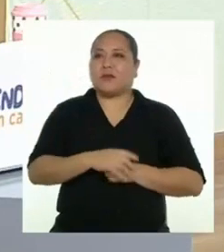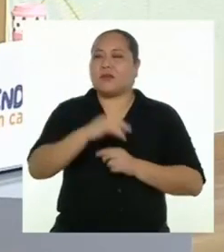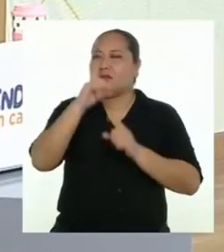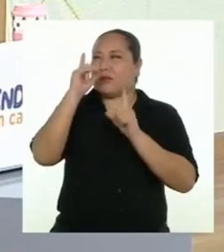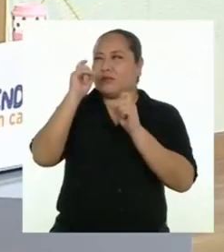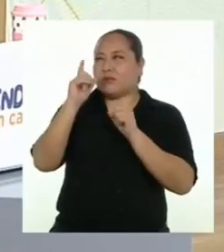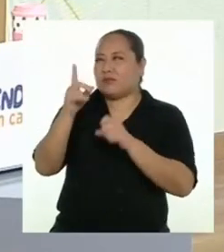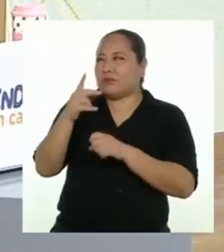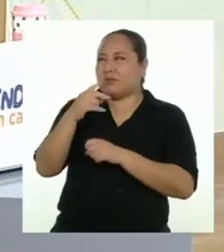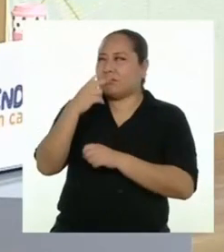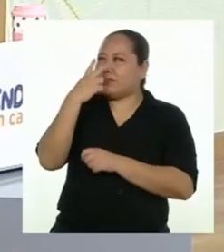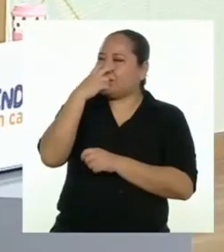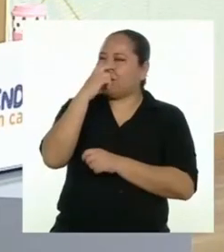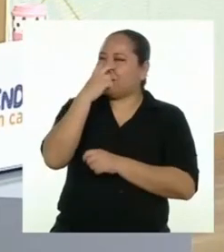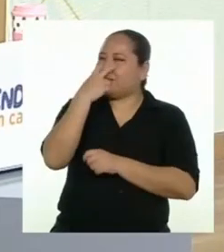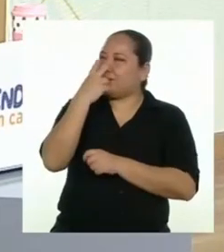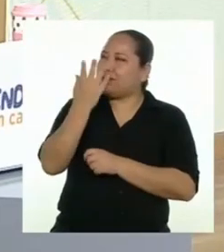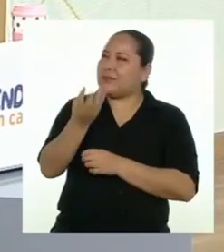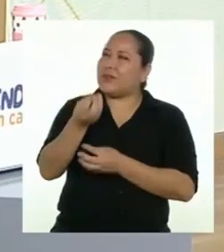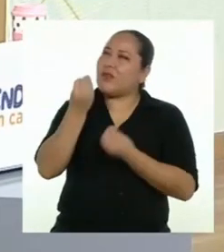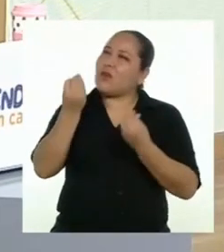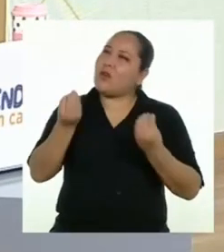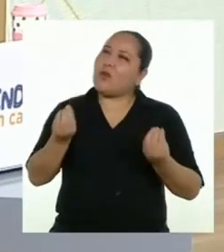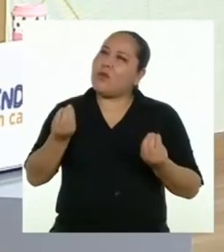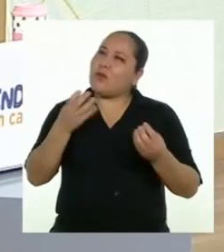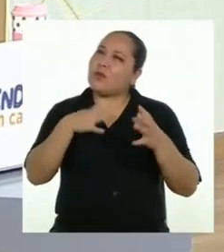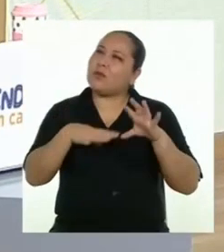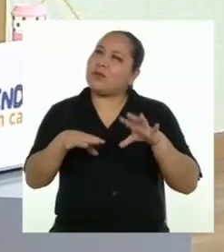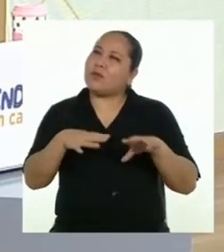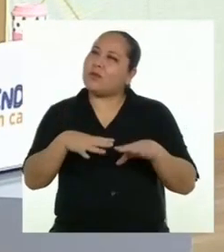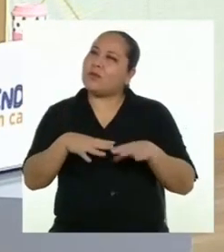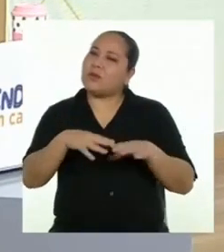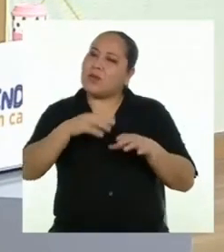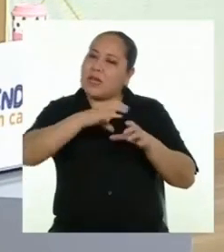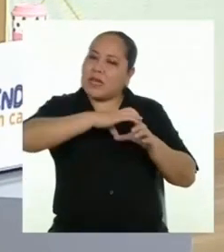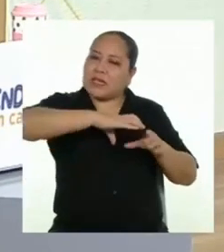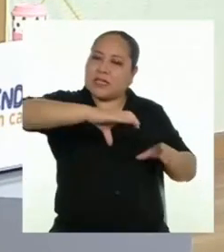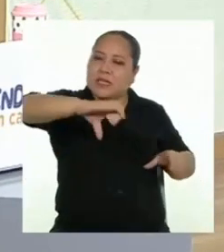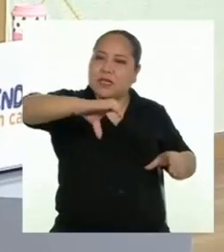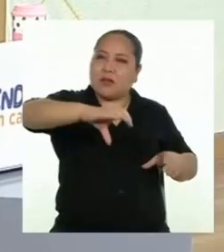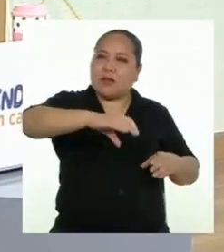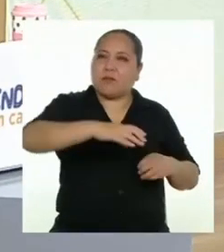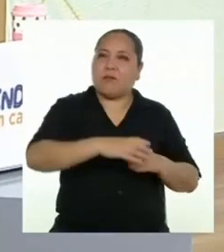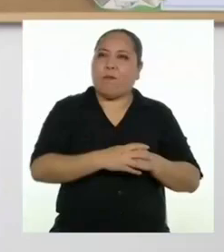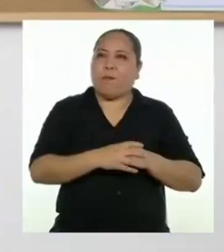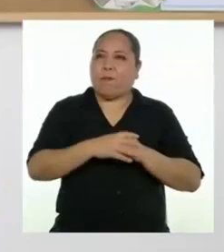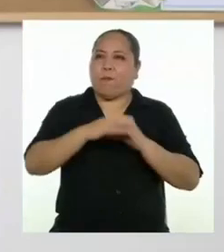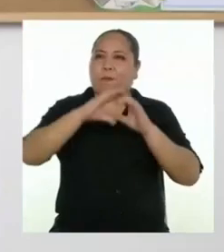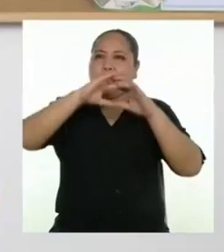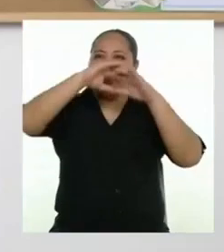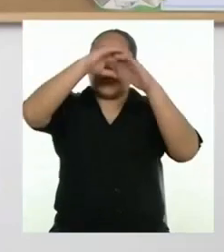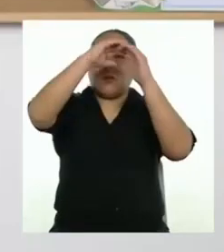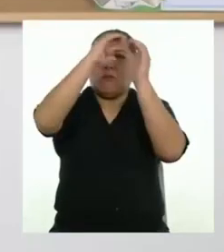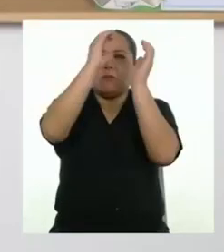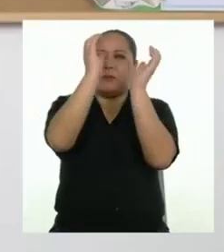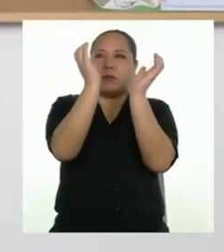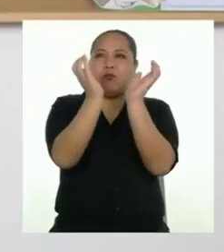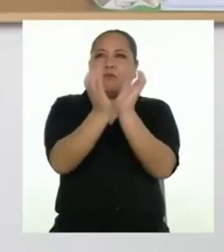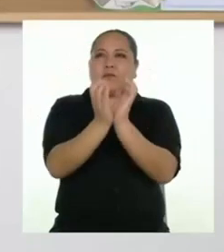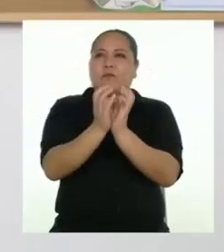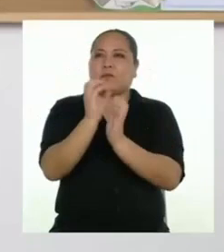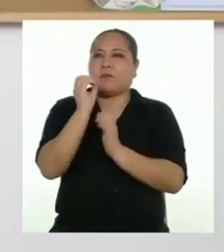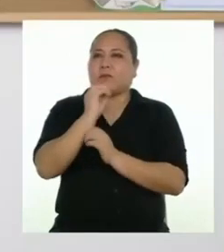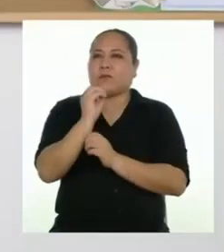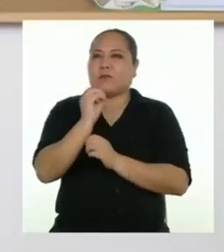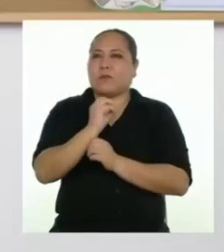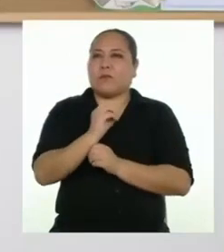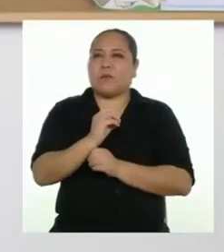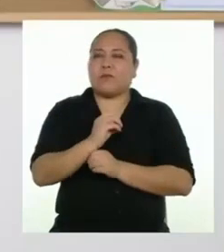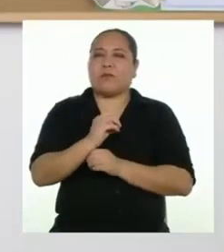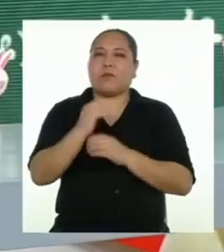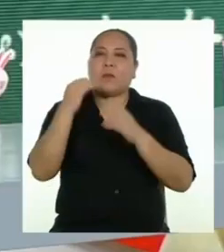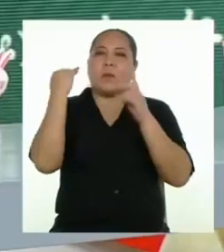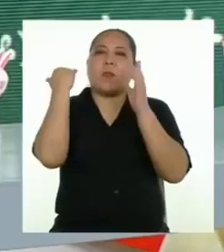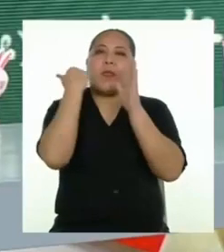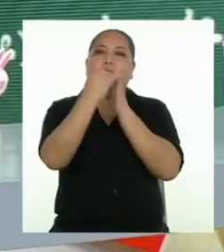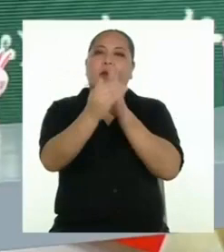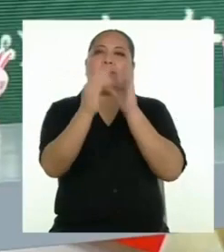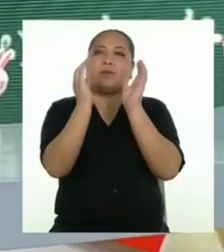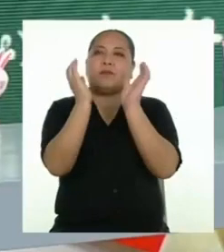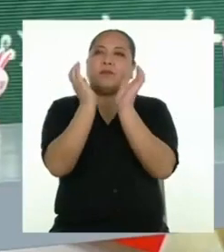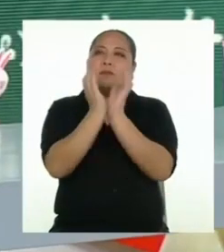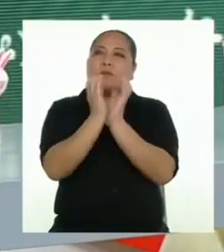de pura curiosidad. ¿Y cómo será con una zanja en forma de una esfera? ¿O tal vez en forma de una semisfera?